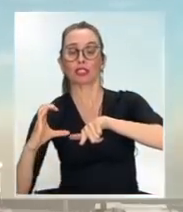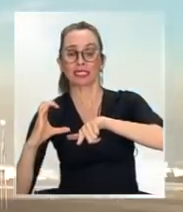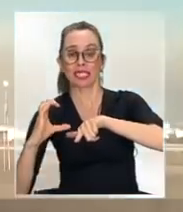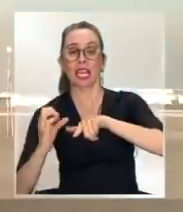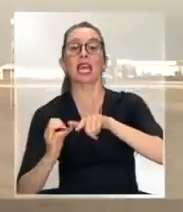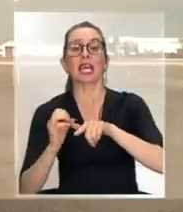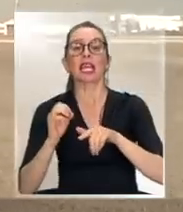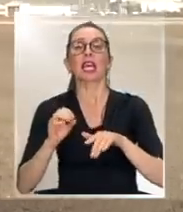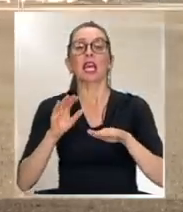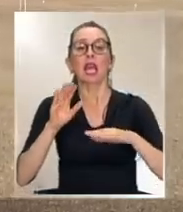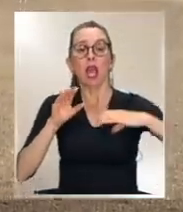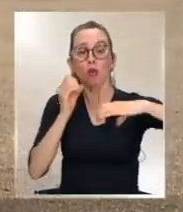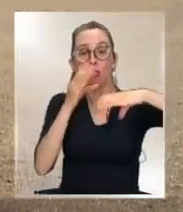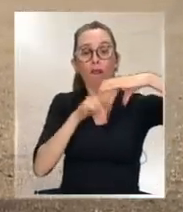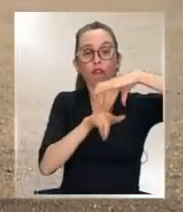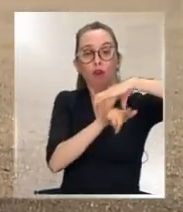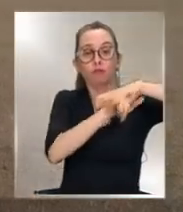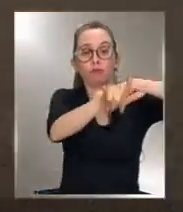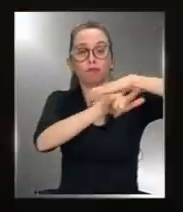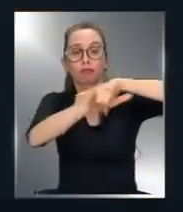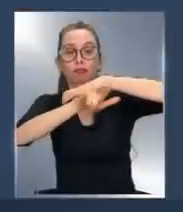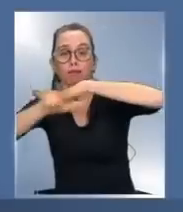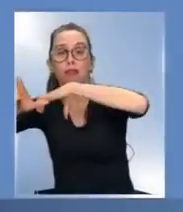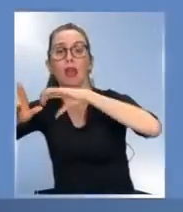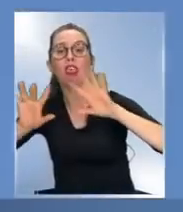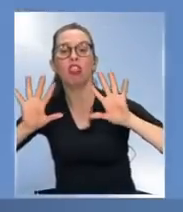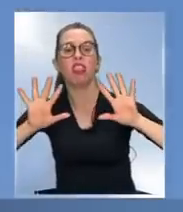nuevos puentes de embarque estén disponibles para abordar los vuelos.